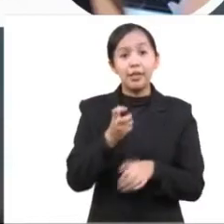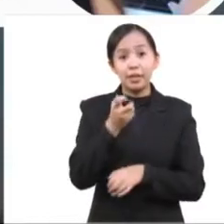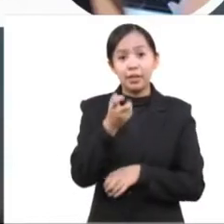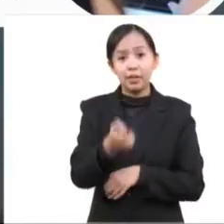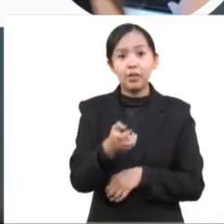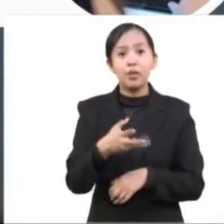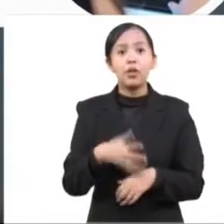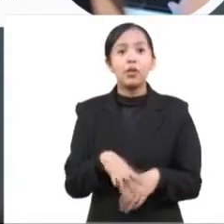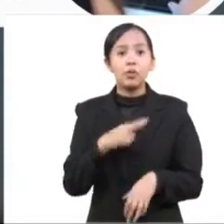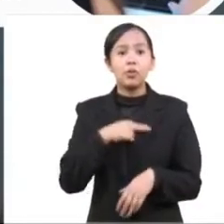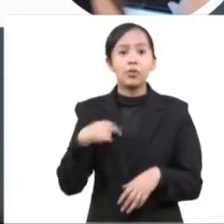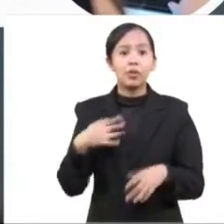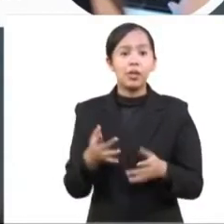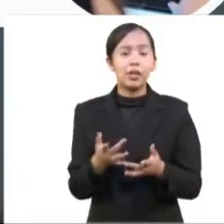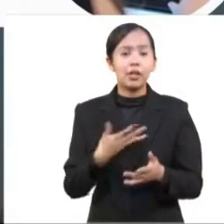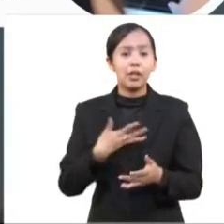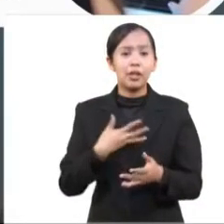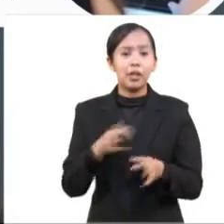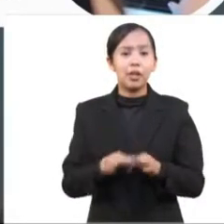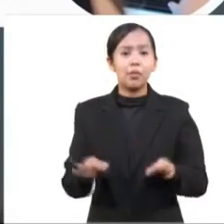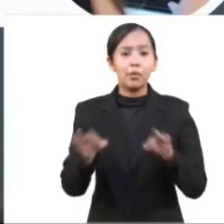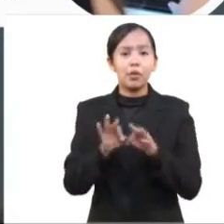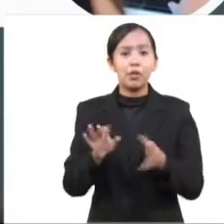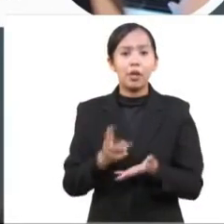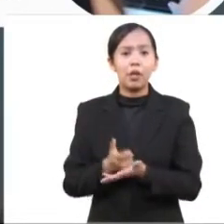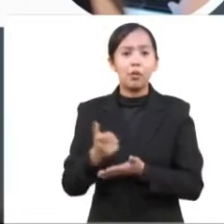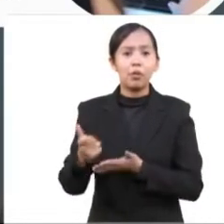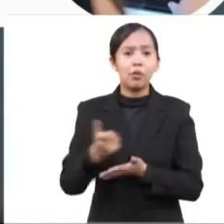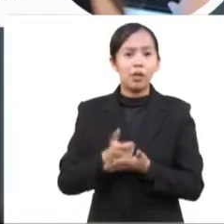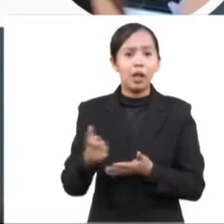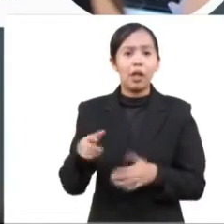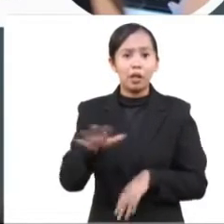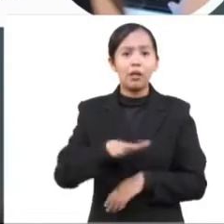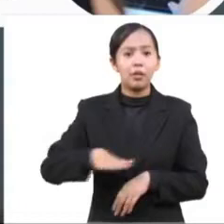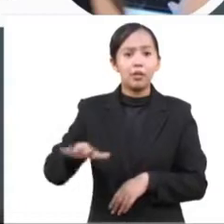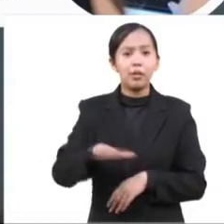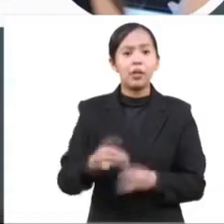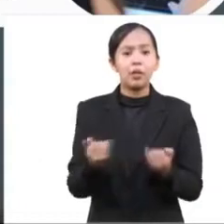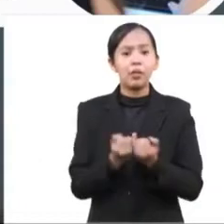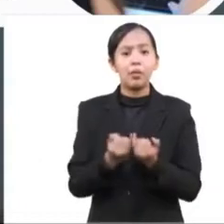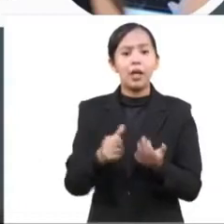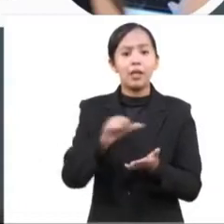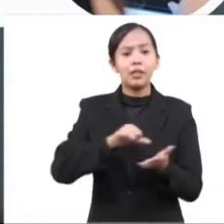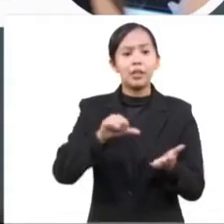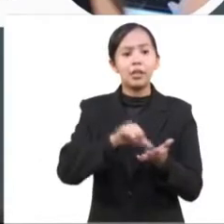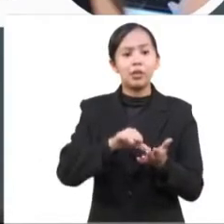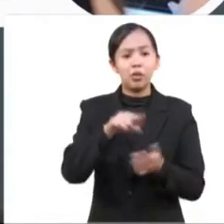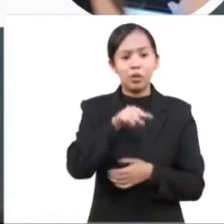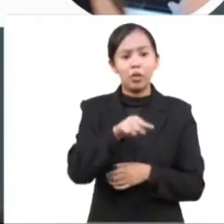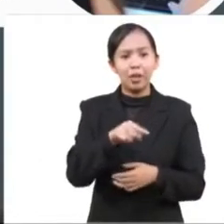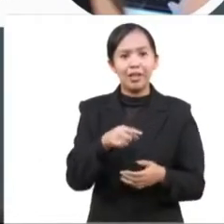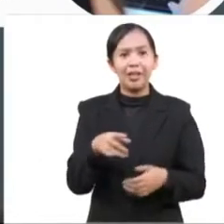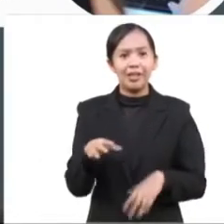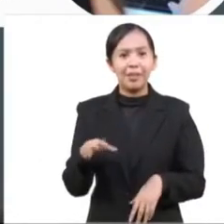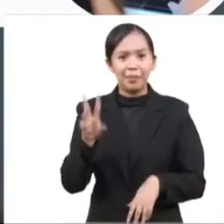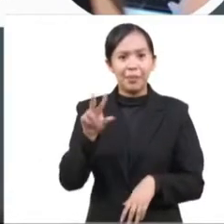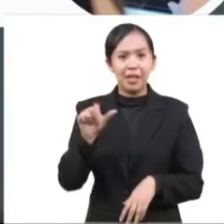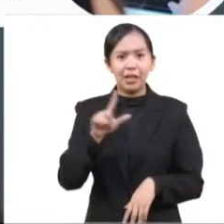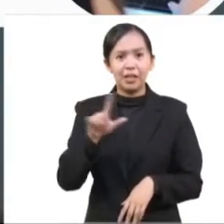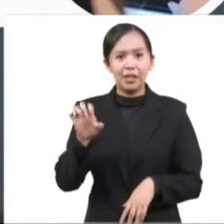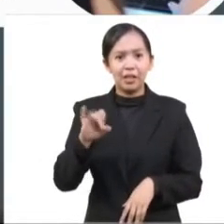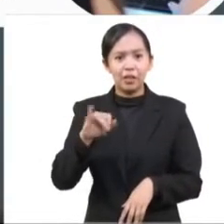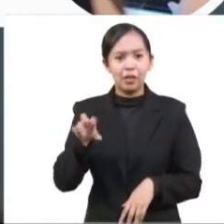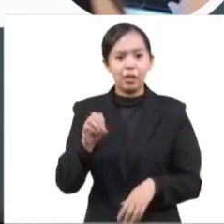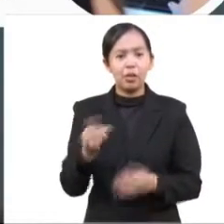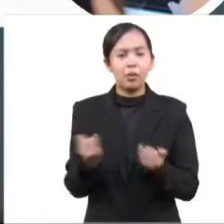importante inversión en la zona, además del Centro de Innovación de Vallejo con universidades públicas,